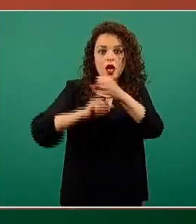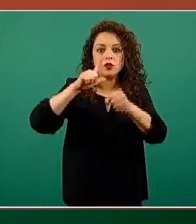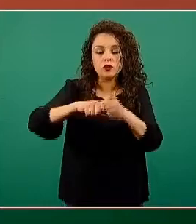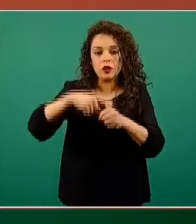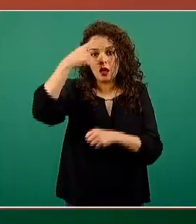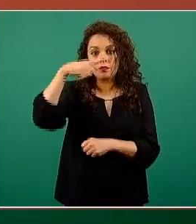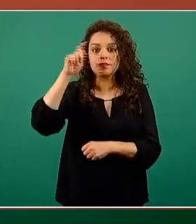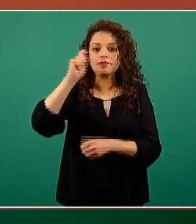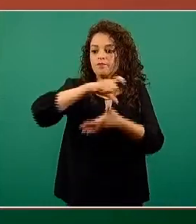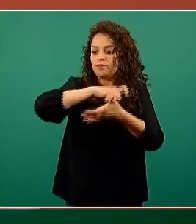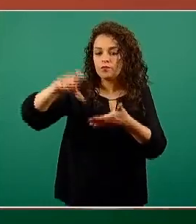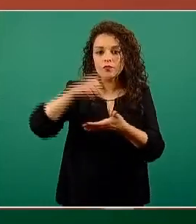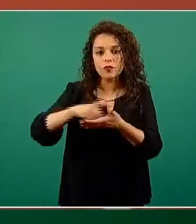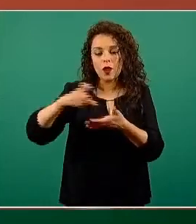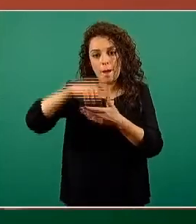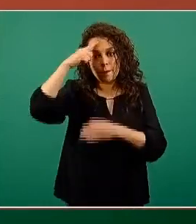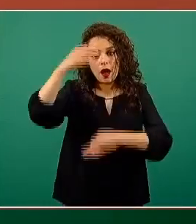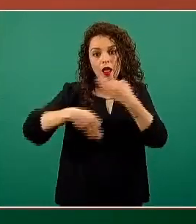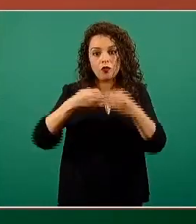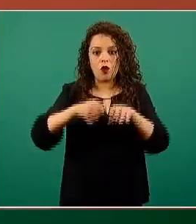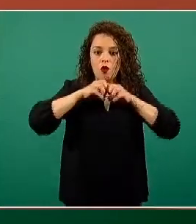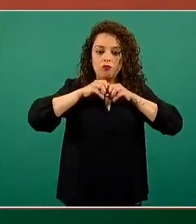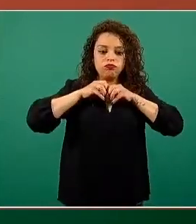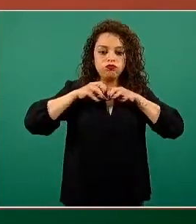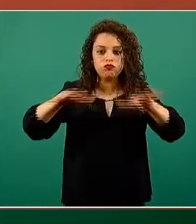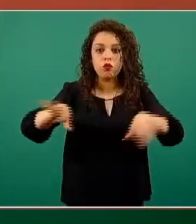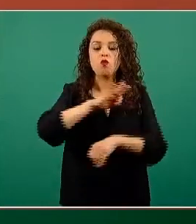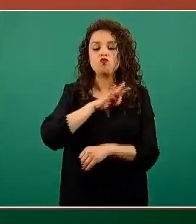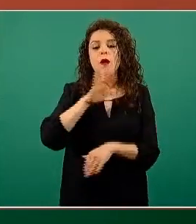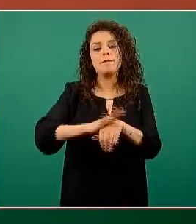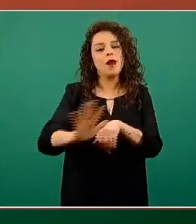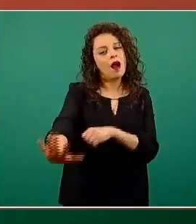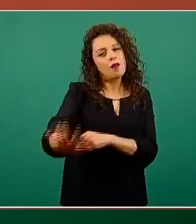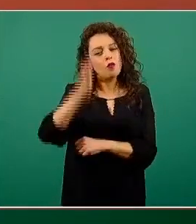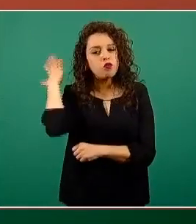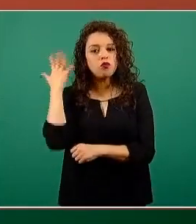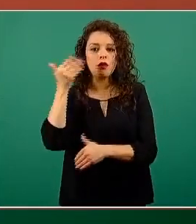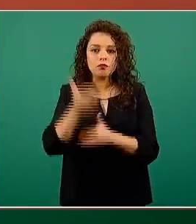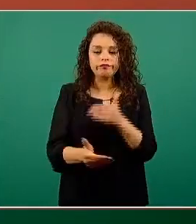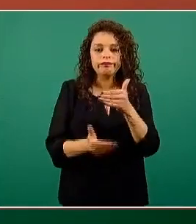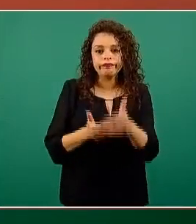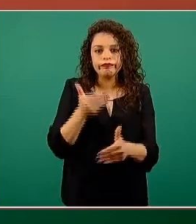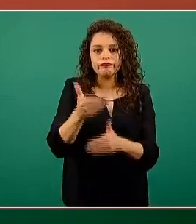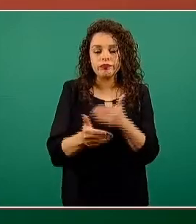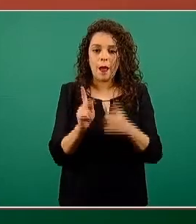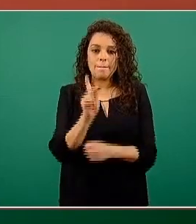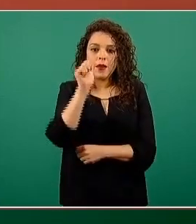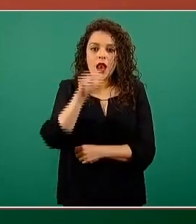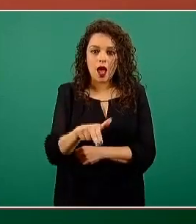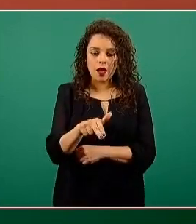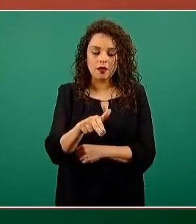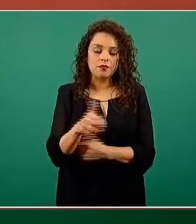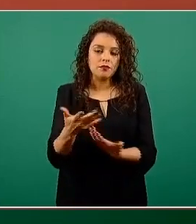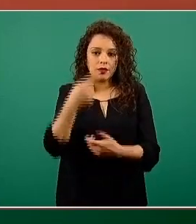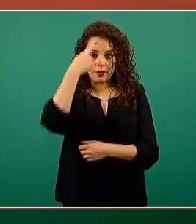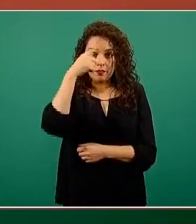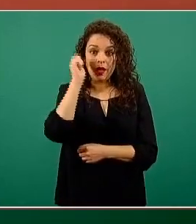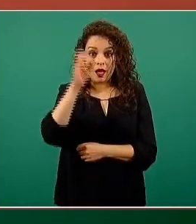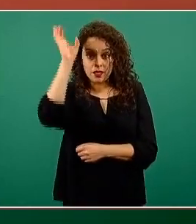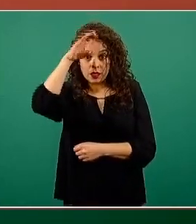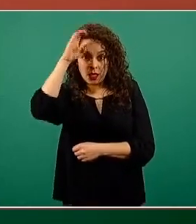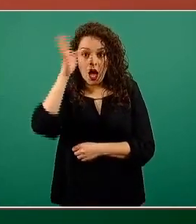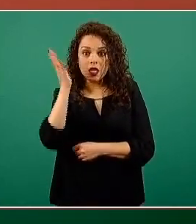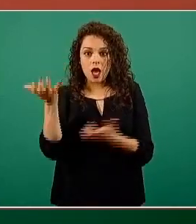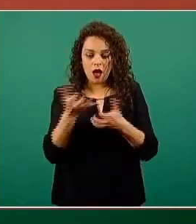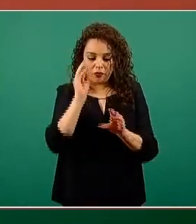masiva de vacunas que permitiera avanzar lo más rápidamente posible con un plan nacional que ha sido científicamente